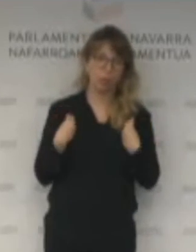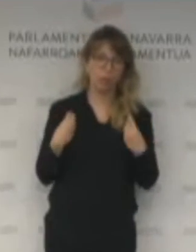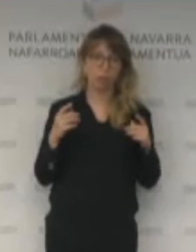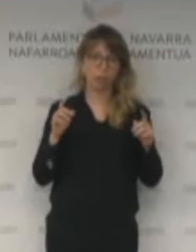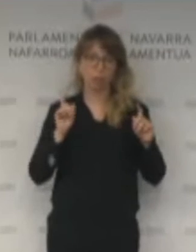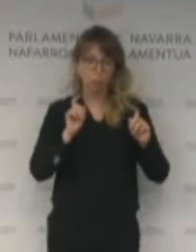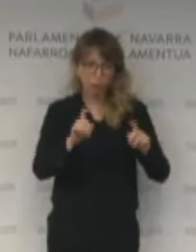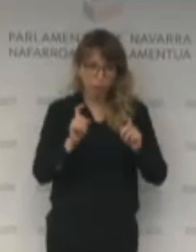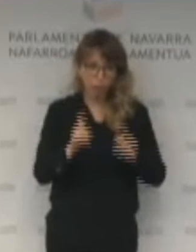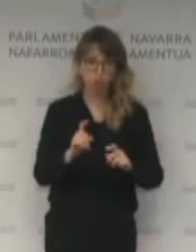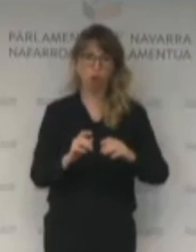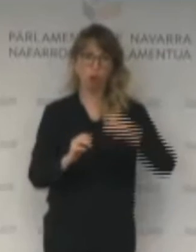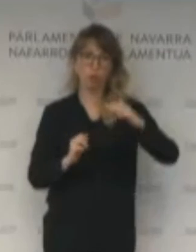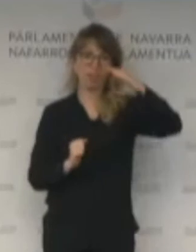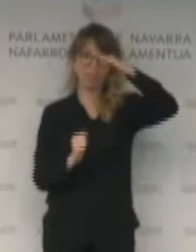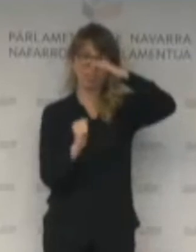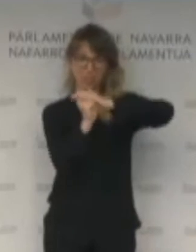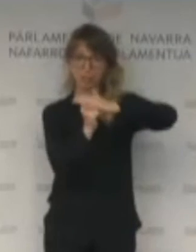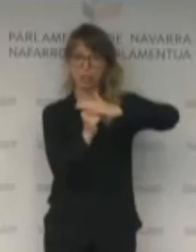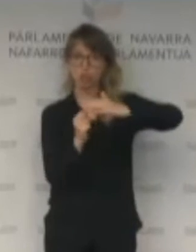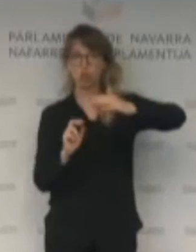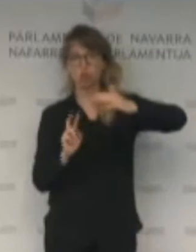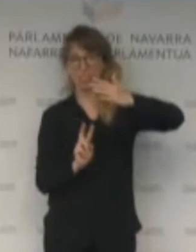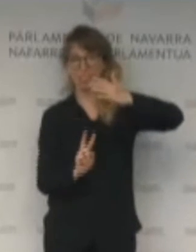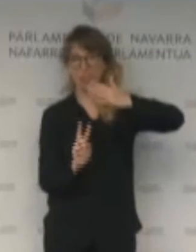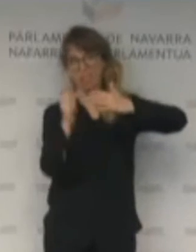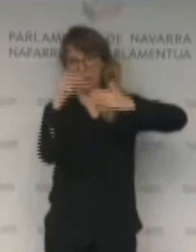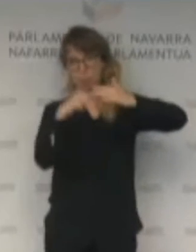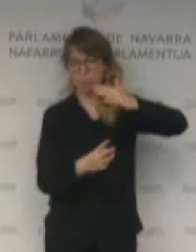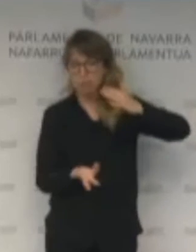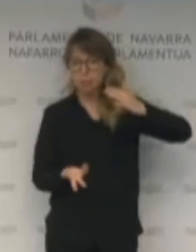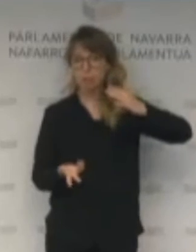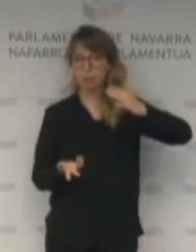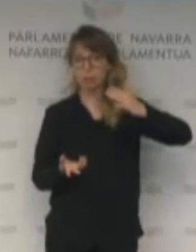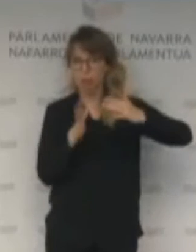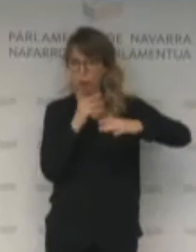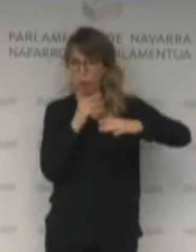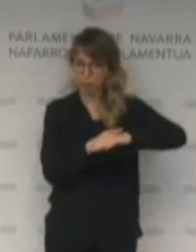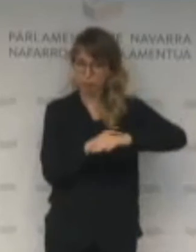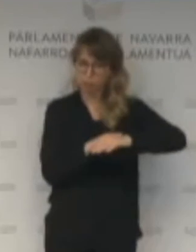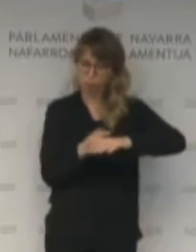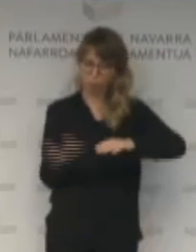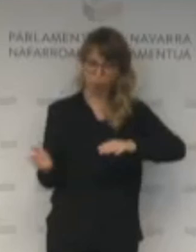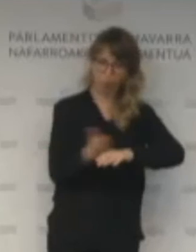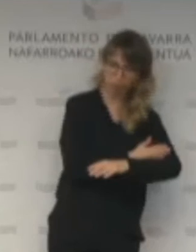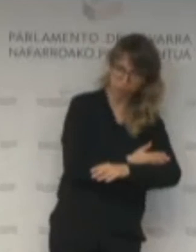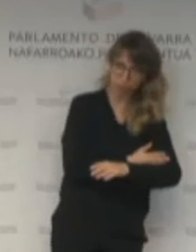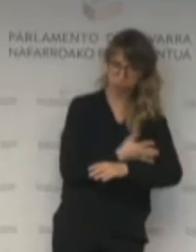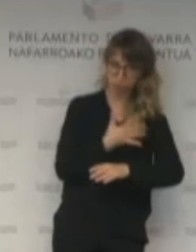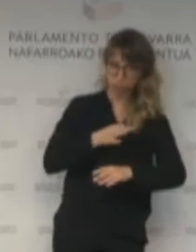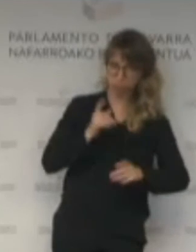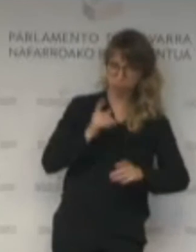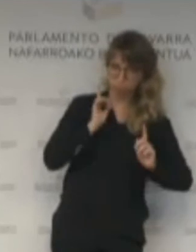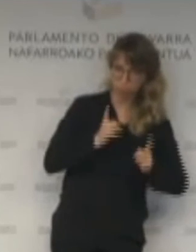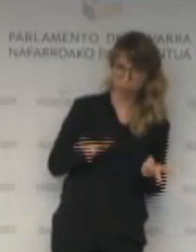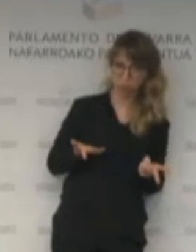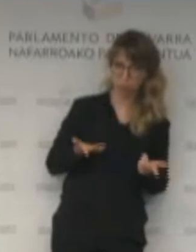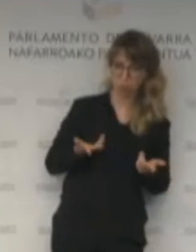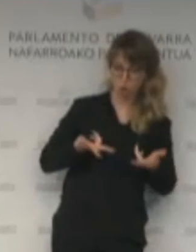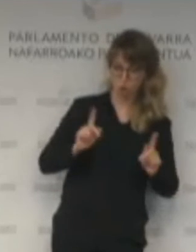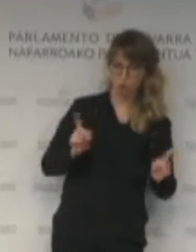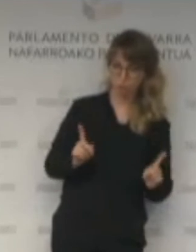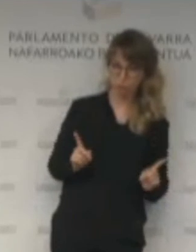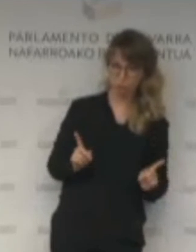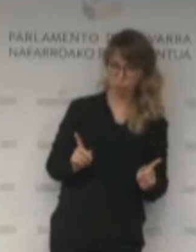Bueno, estoy firmemente convencida de que estamos a tiempo. Estamos a tiempo. No lo permitamos.